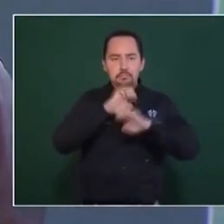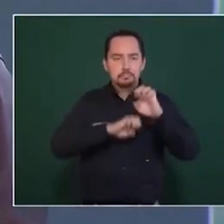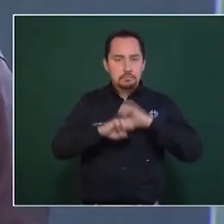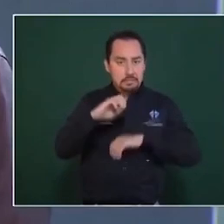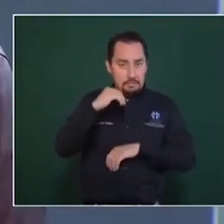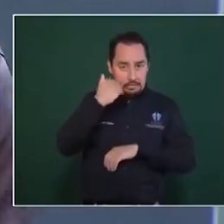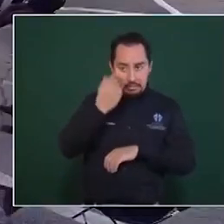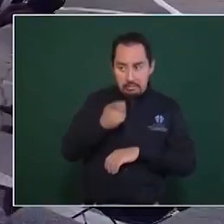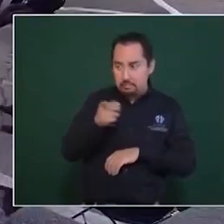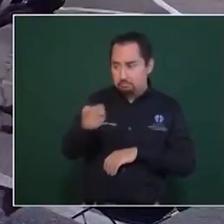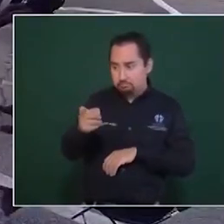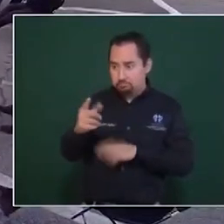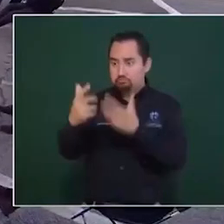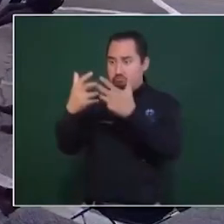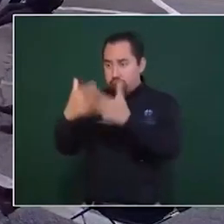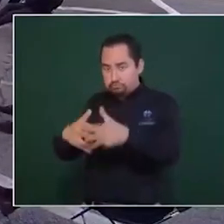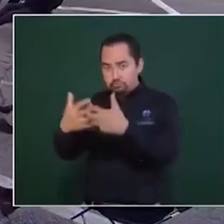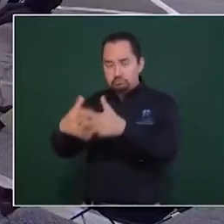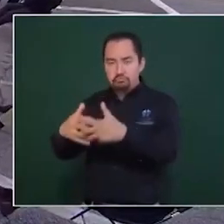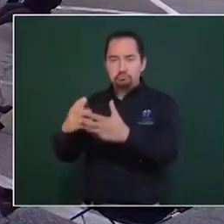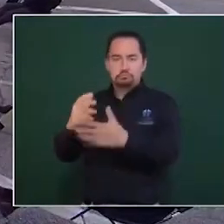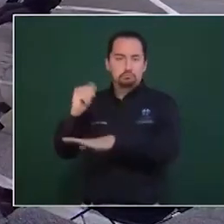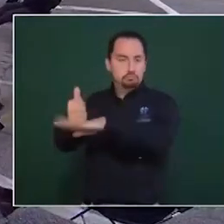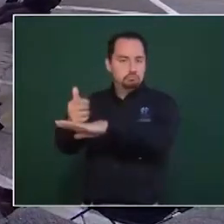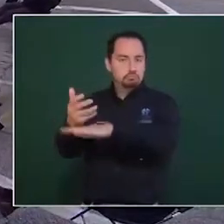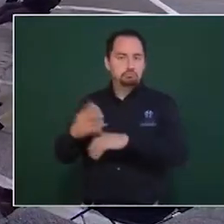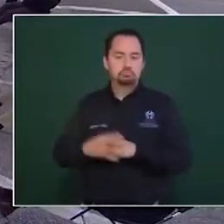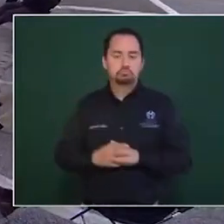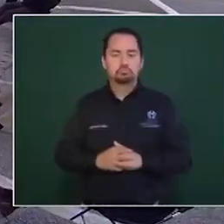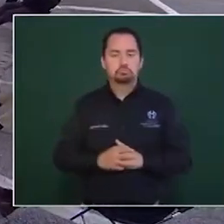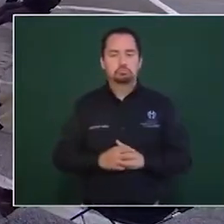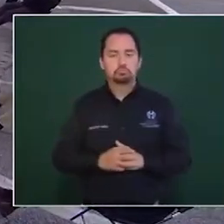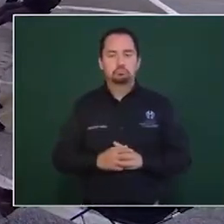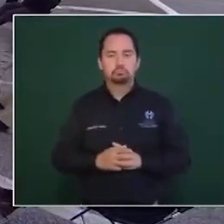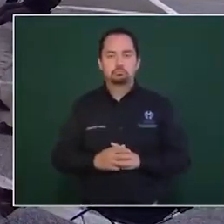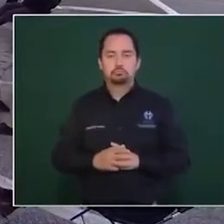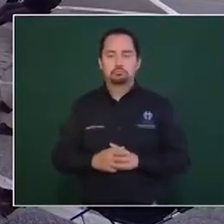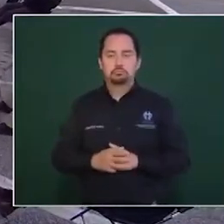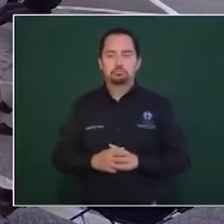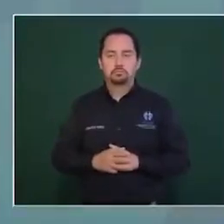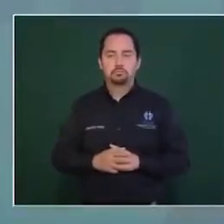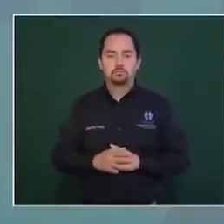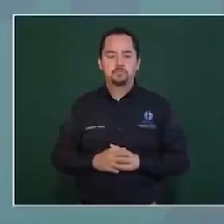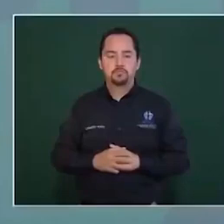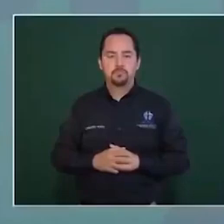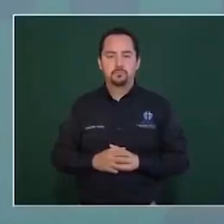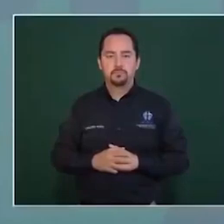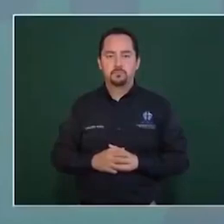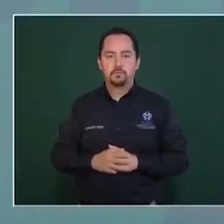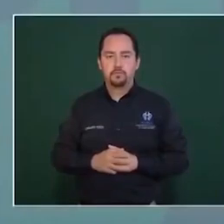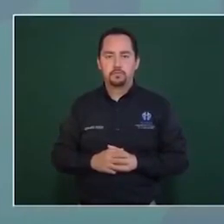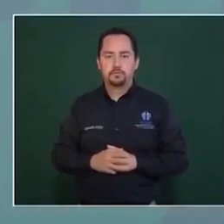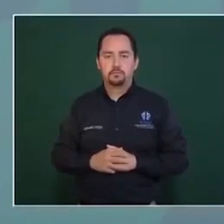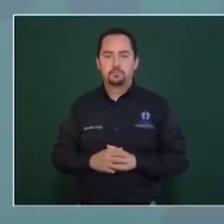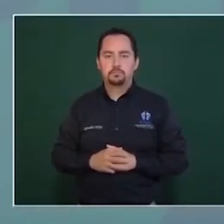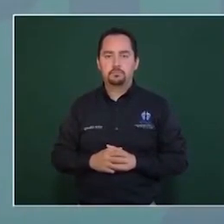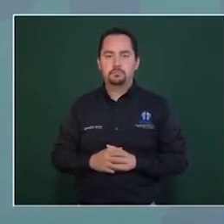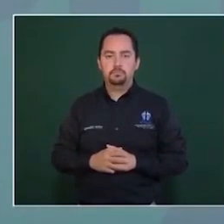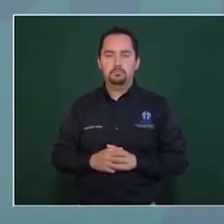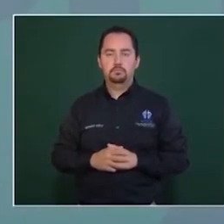operar esa planta